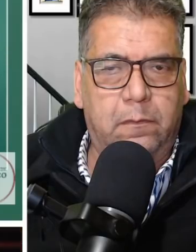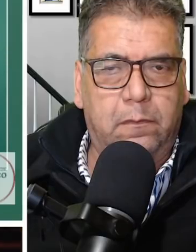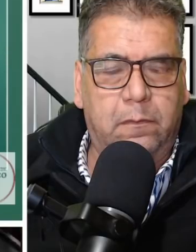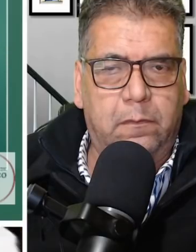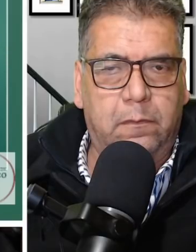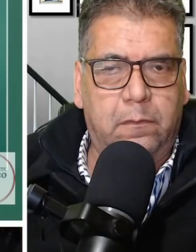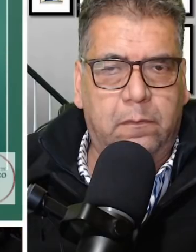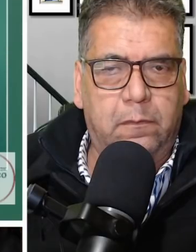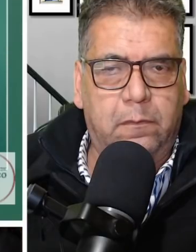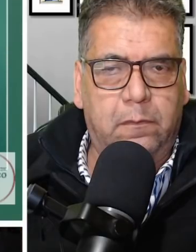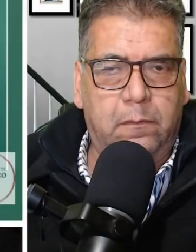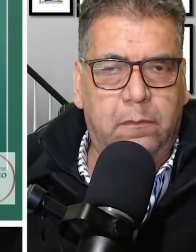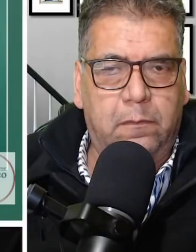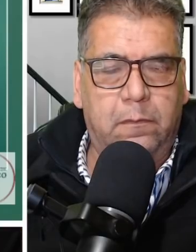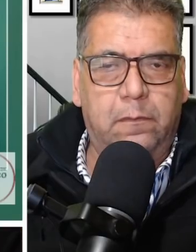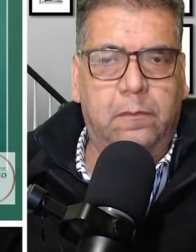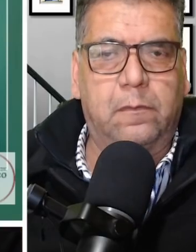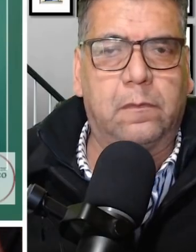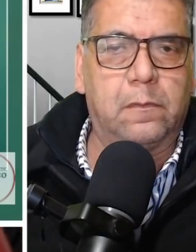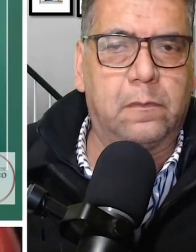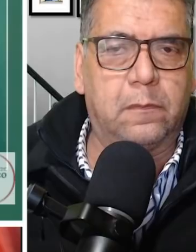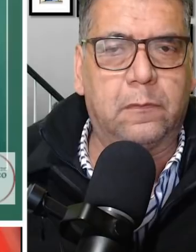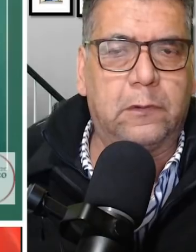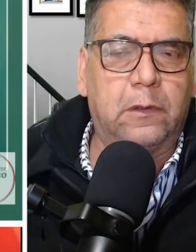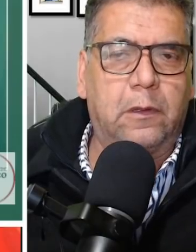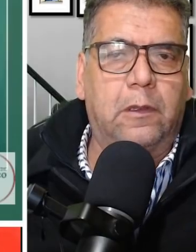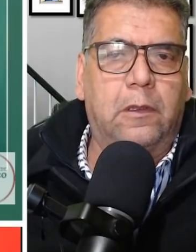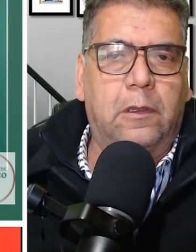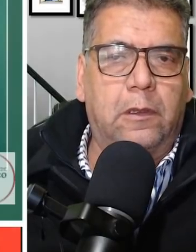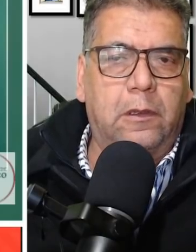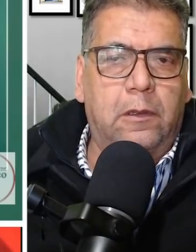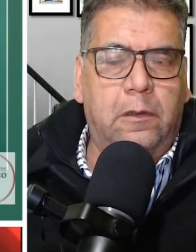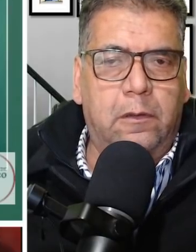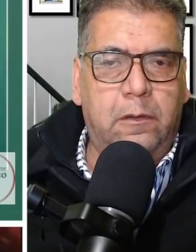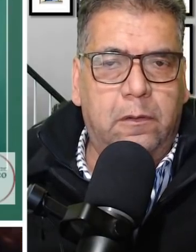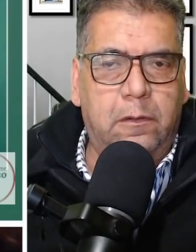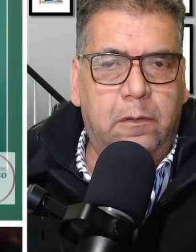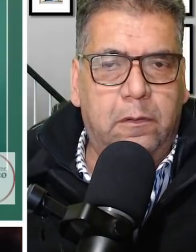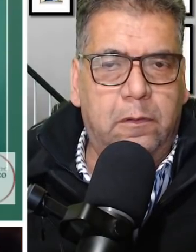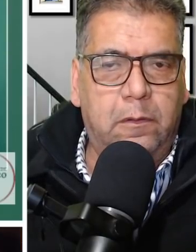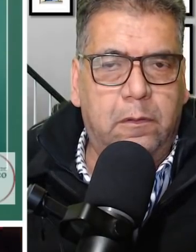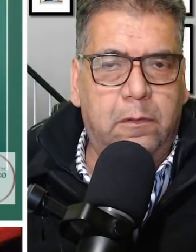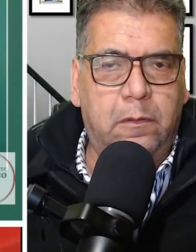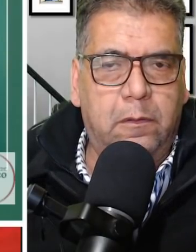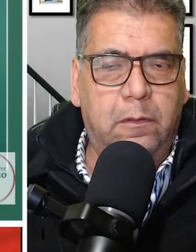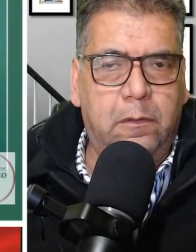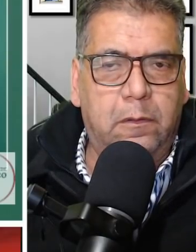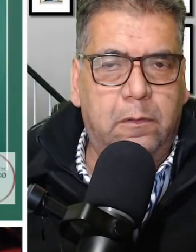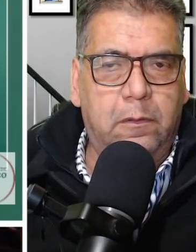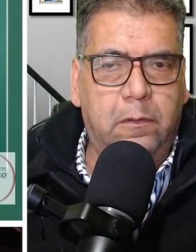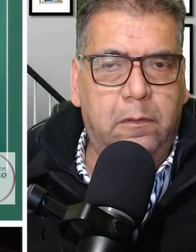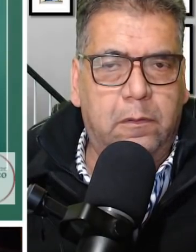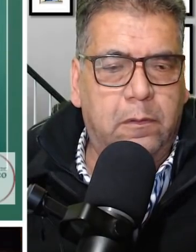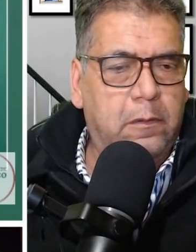Y se presentan las acusaciones que está atendiendo la